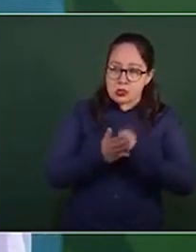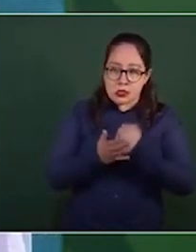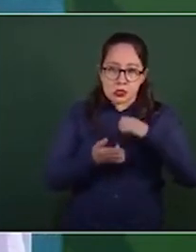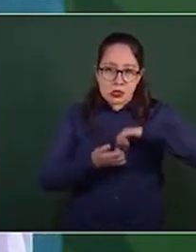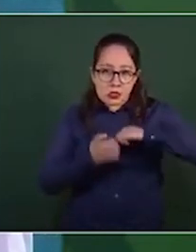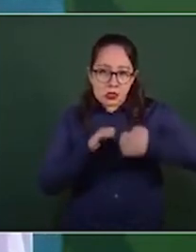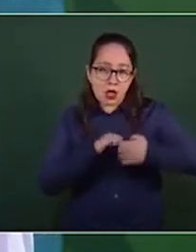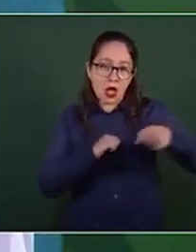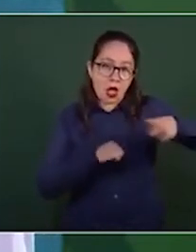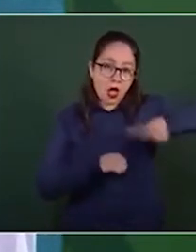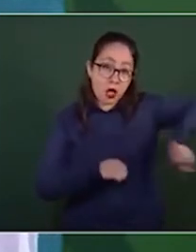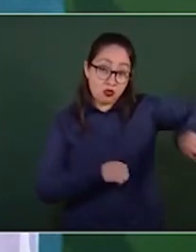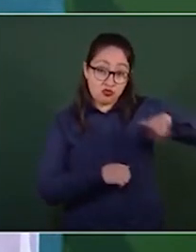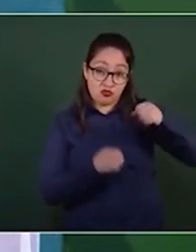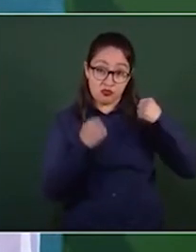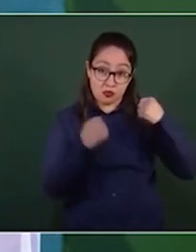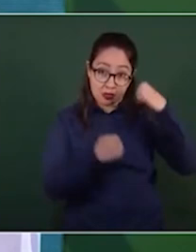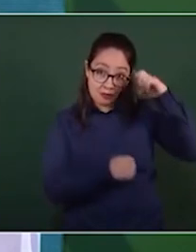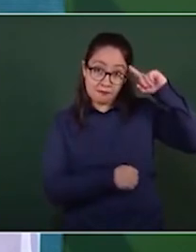enojados,